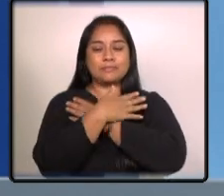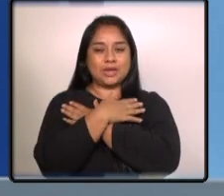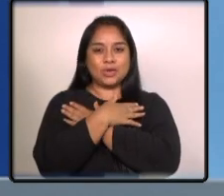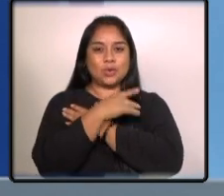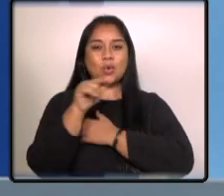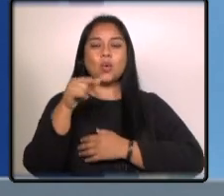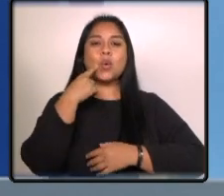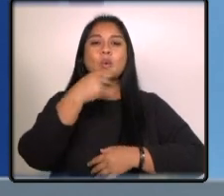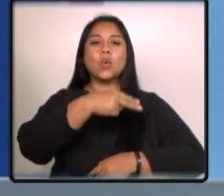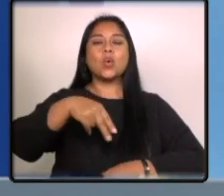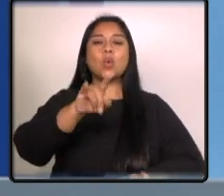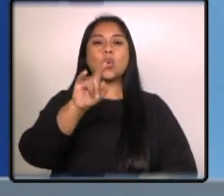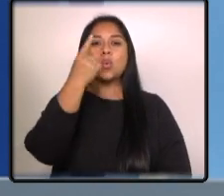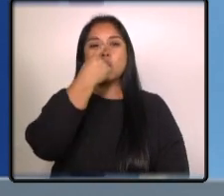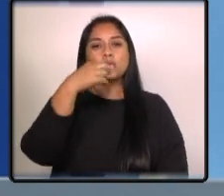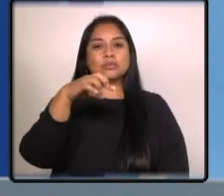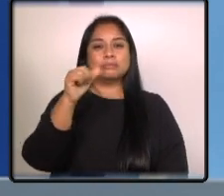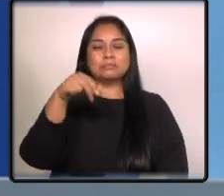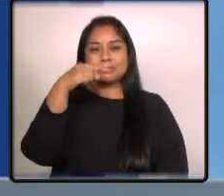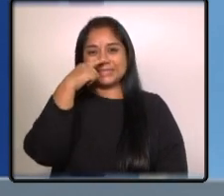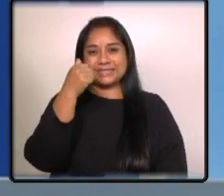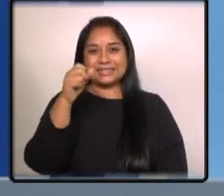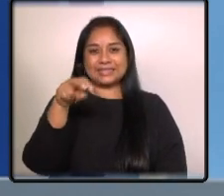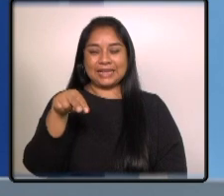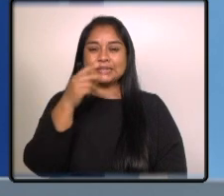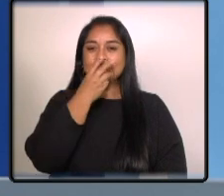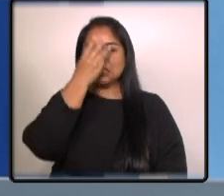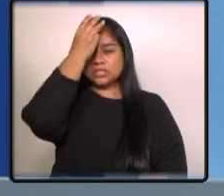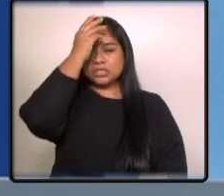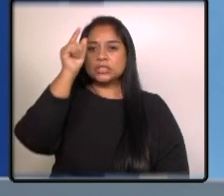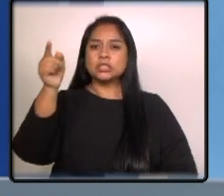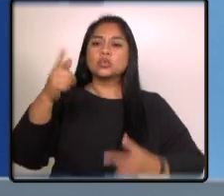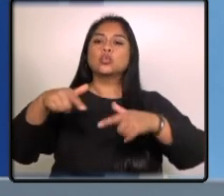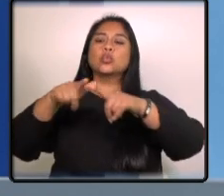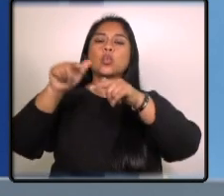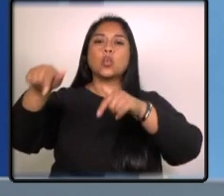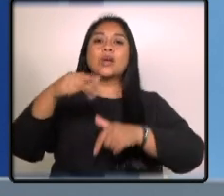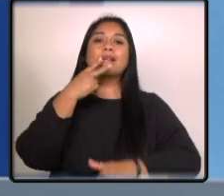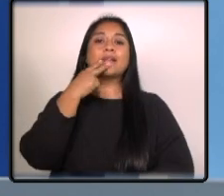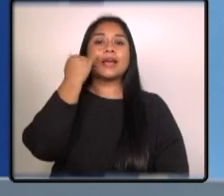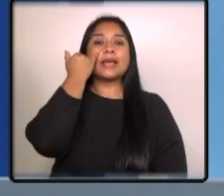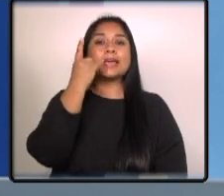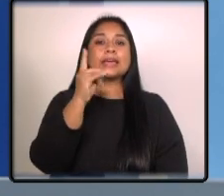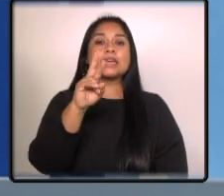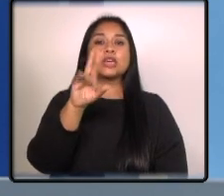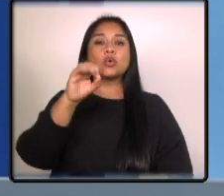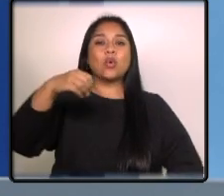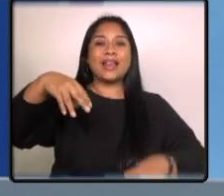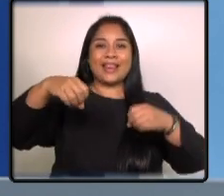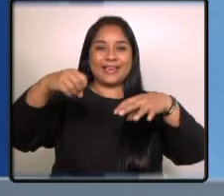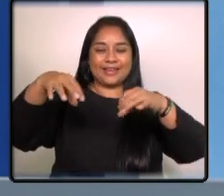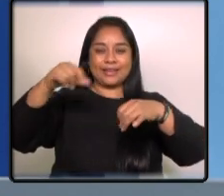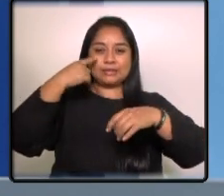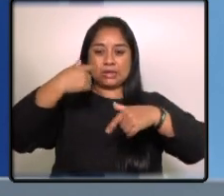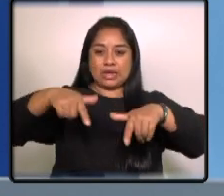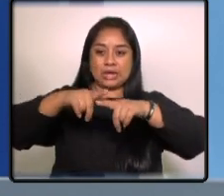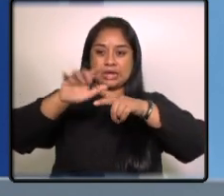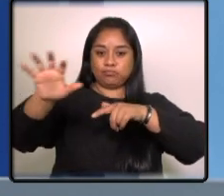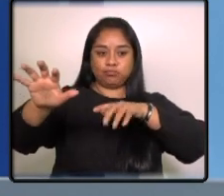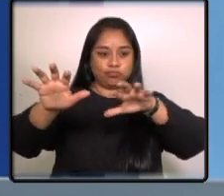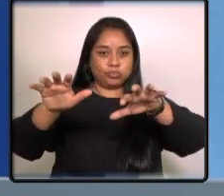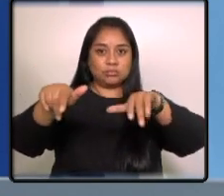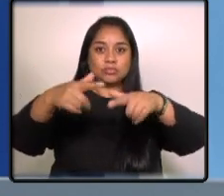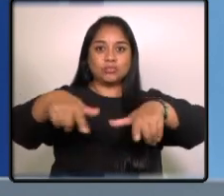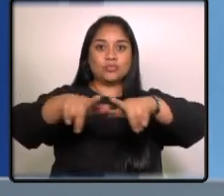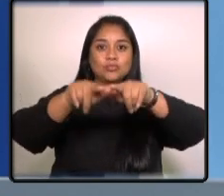conocida como la zona reina, en donde se ubica la hidroeléctrica comunitaria Luz de los Héroes y Mártires de la Resistencia.